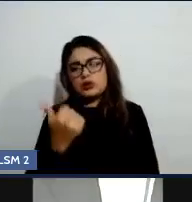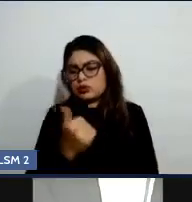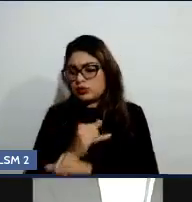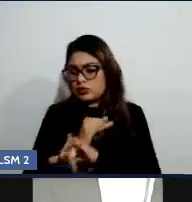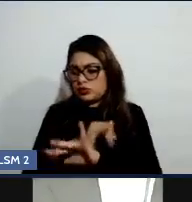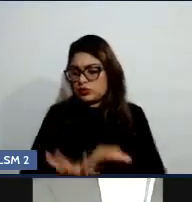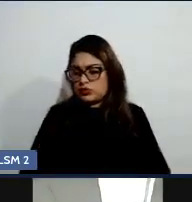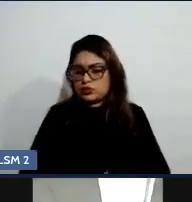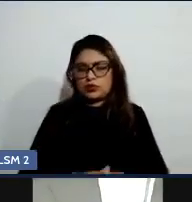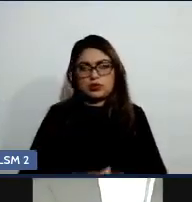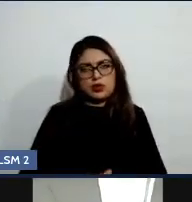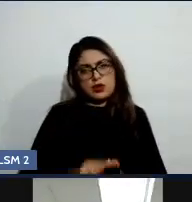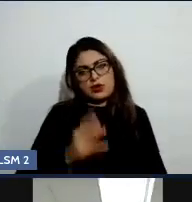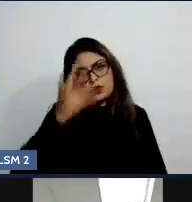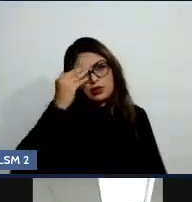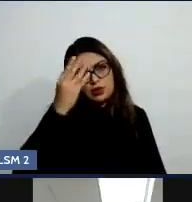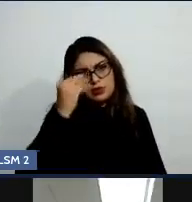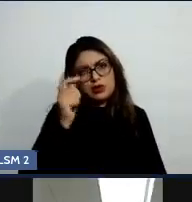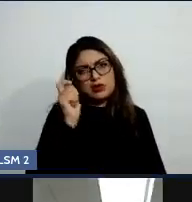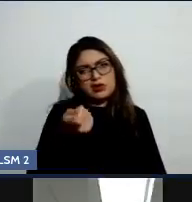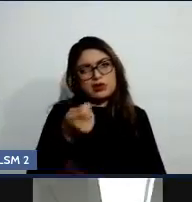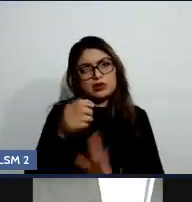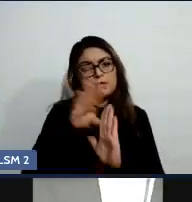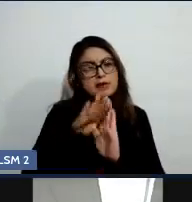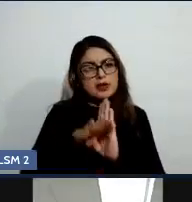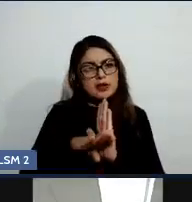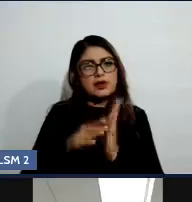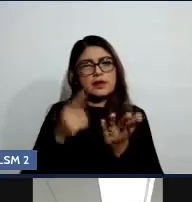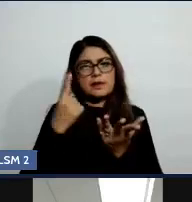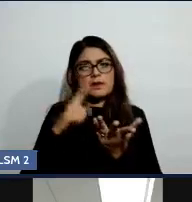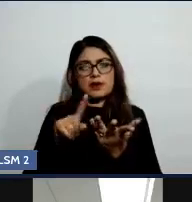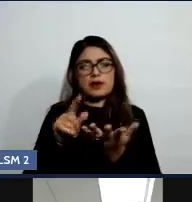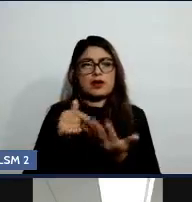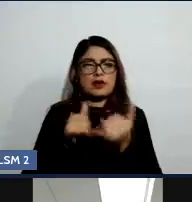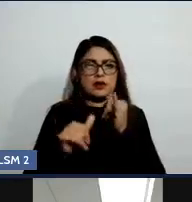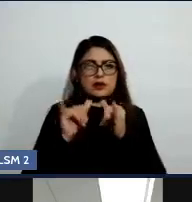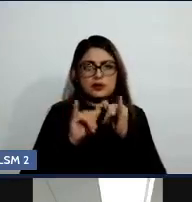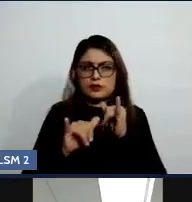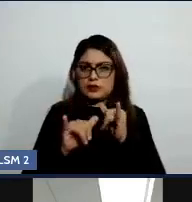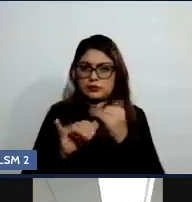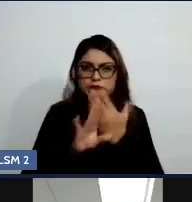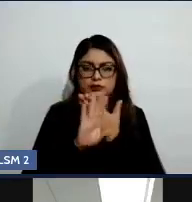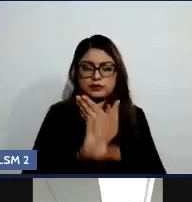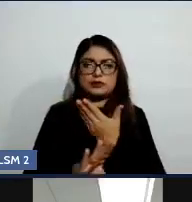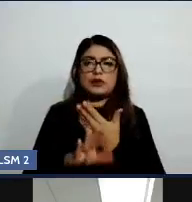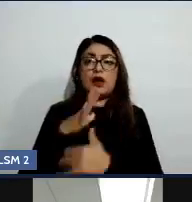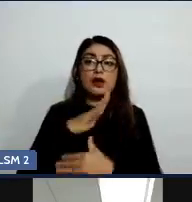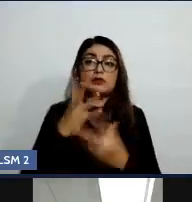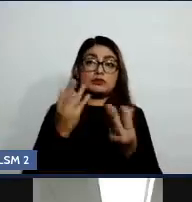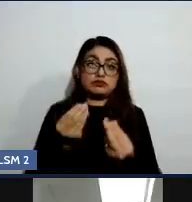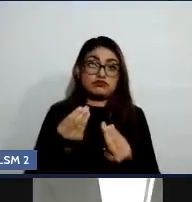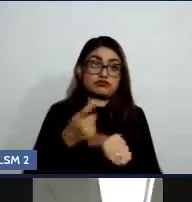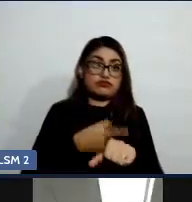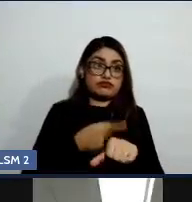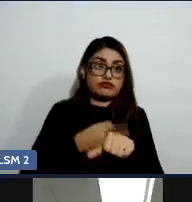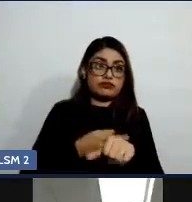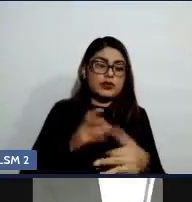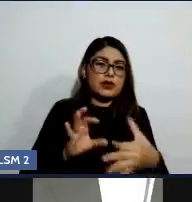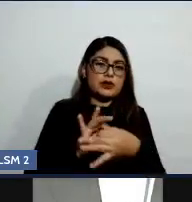alcohólicas. Ajá, porque hay muchos mitos que se asocian al consumo. ¿La que sigue?